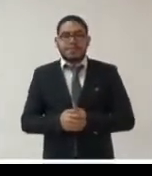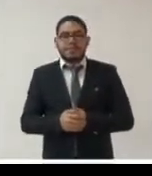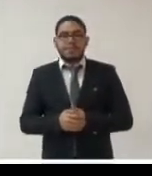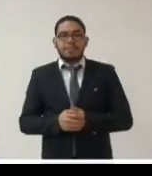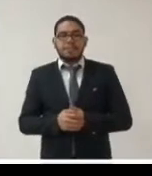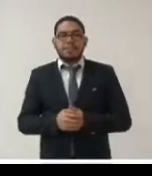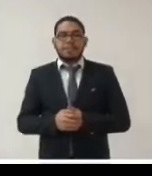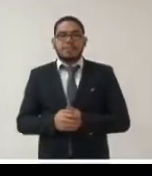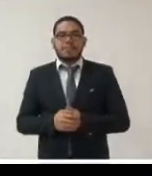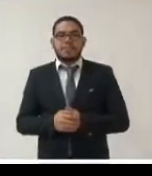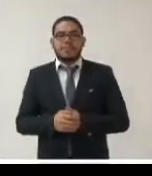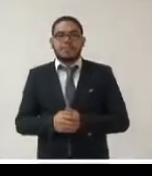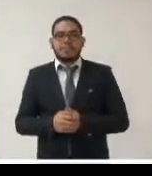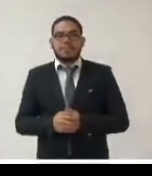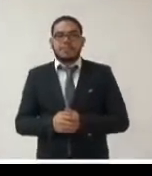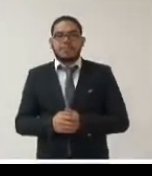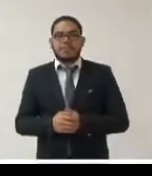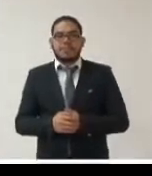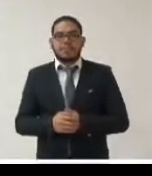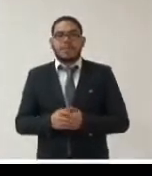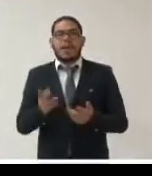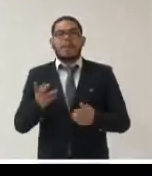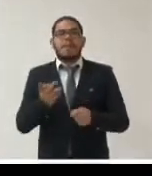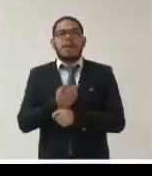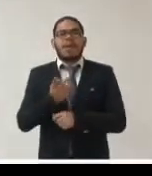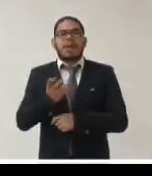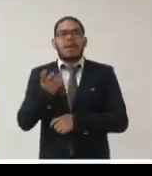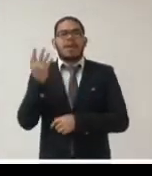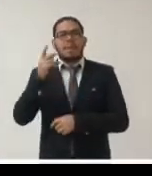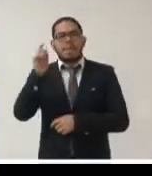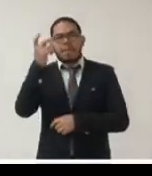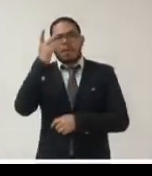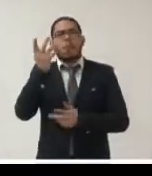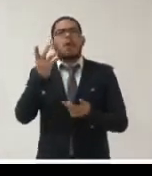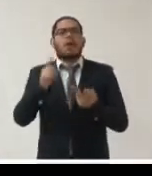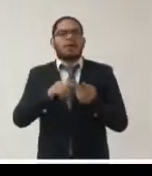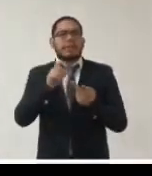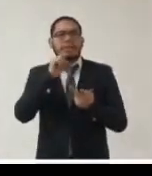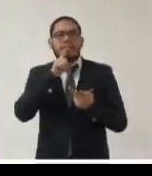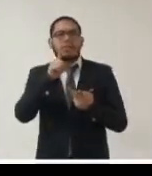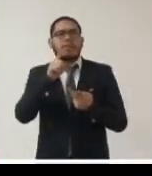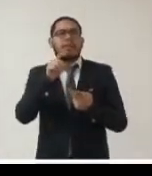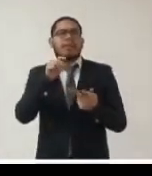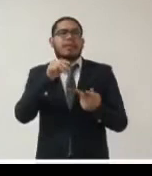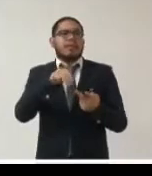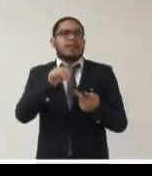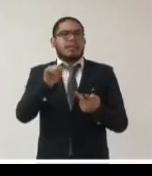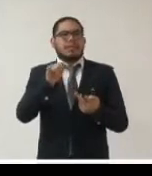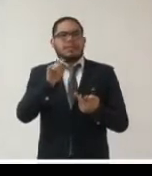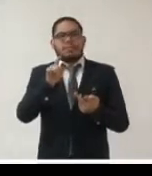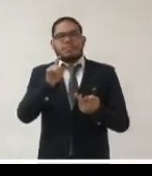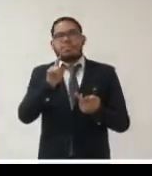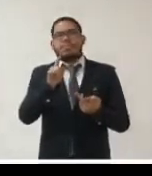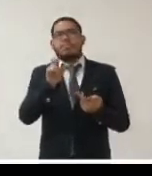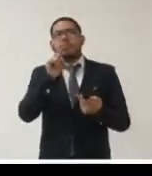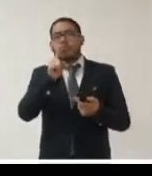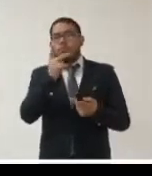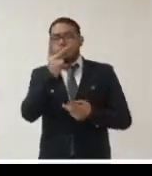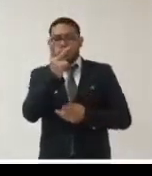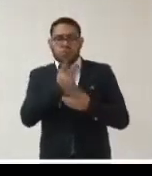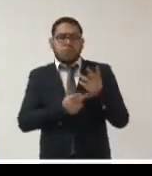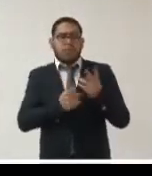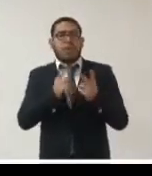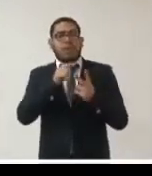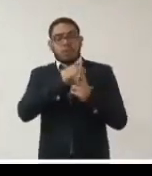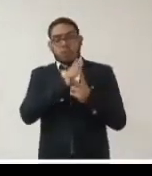bueno que es lo que ha pasado en el Perú nosotros desde el Ministerio de Justicia jefaturamos las dos autoridades la de